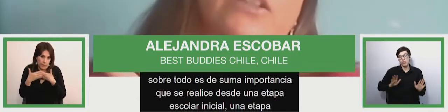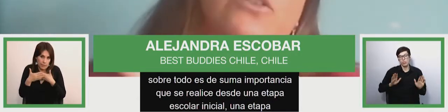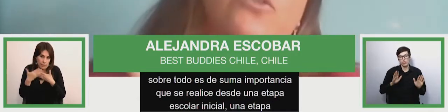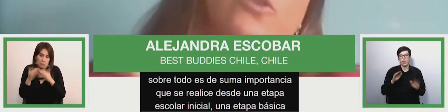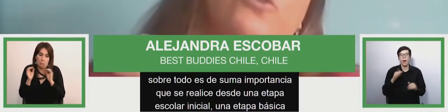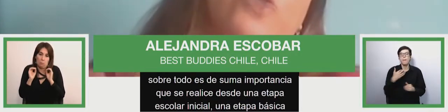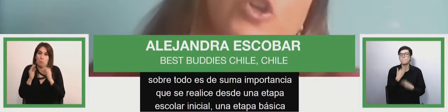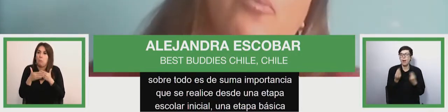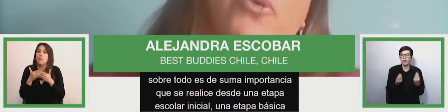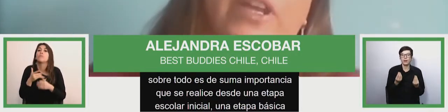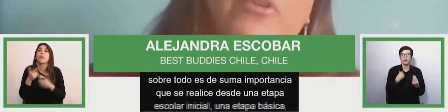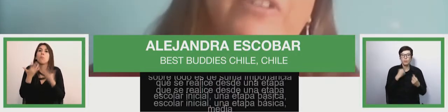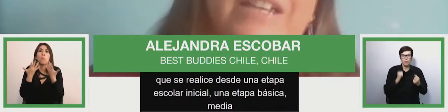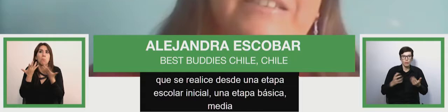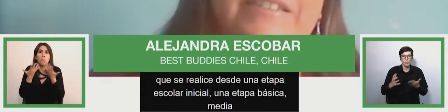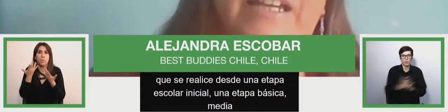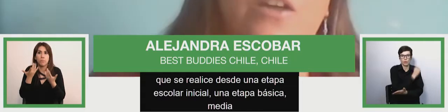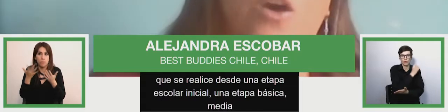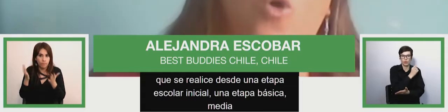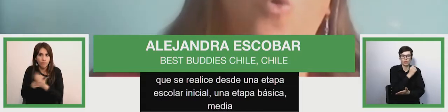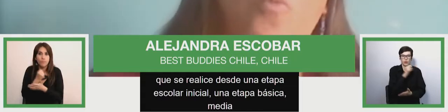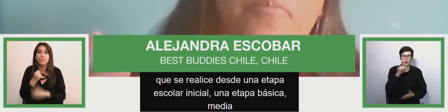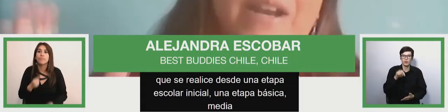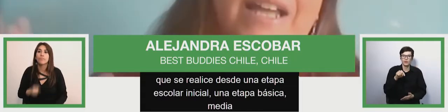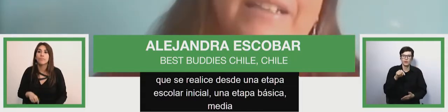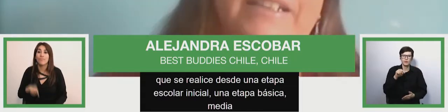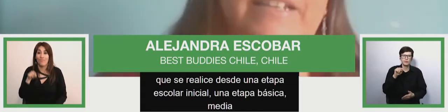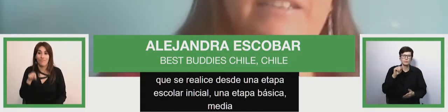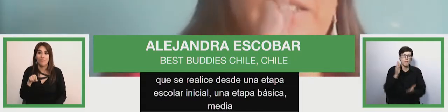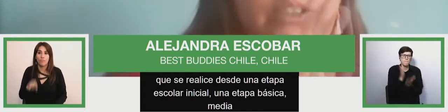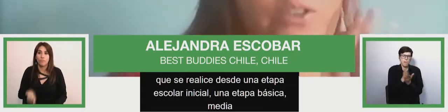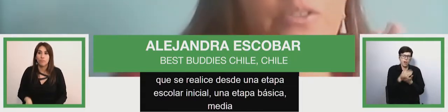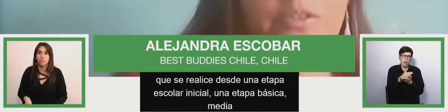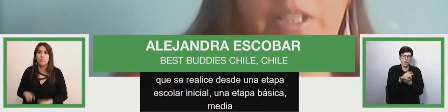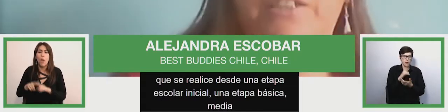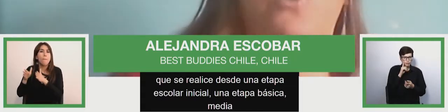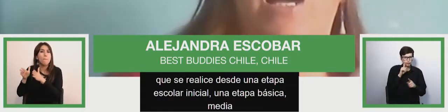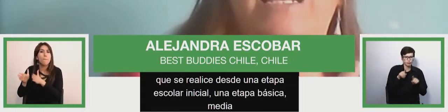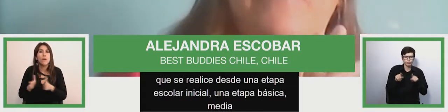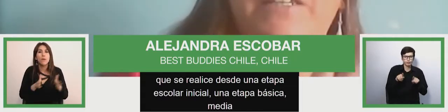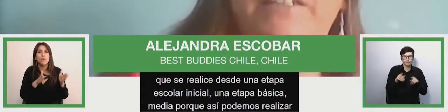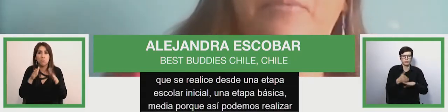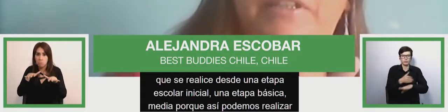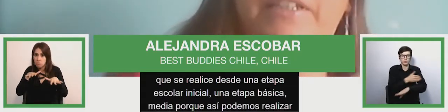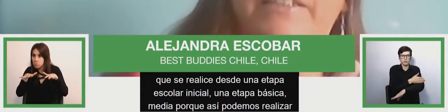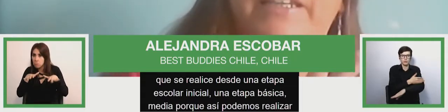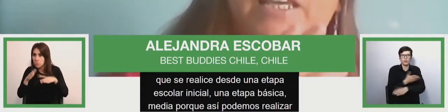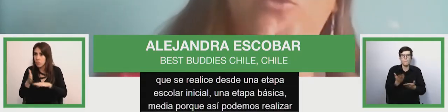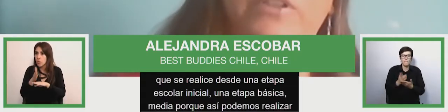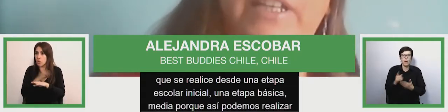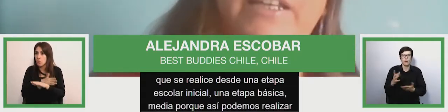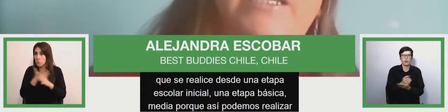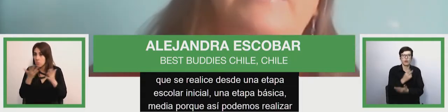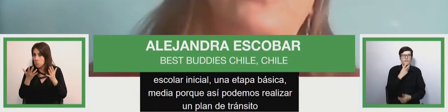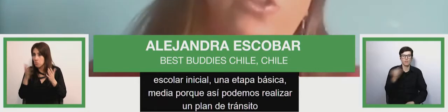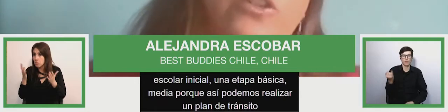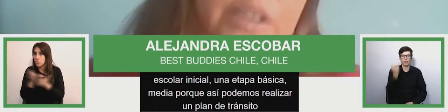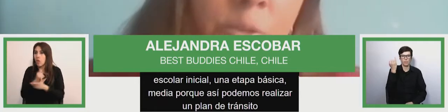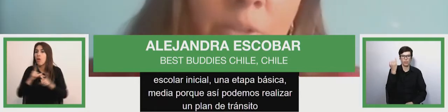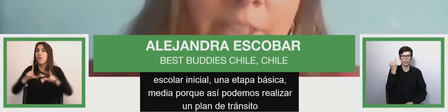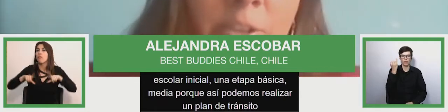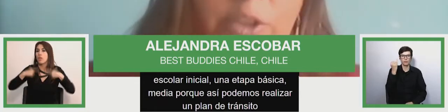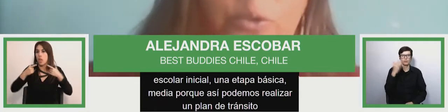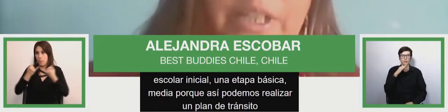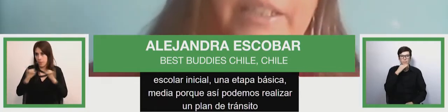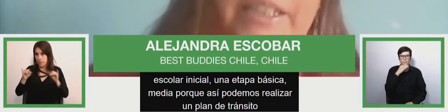nosotros podemos realizar un plan de tránsito a la vida independiente y adulta de todos